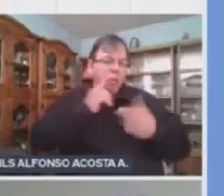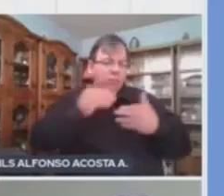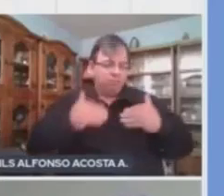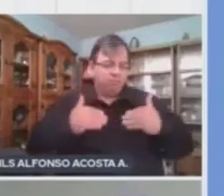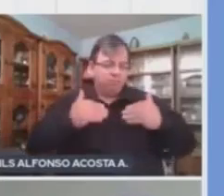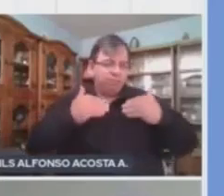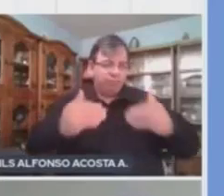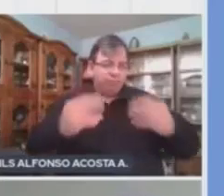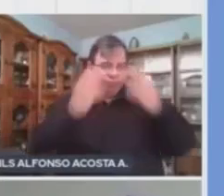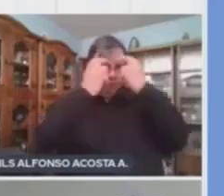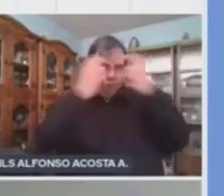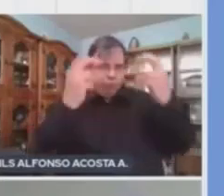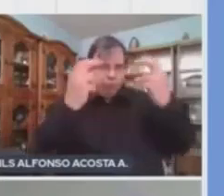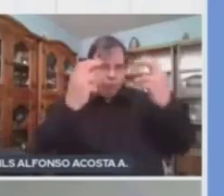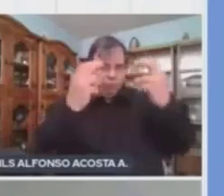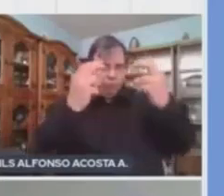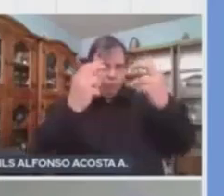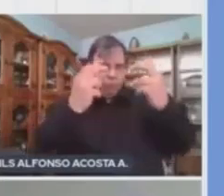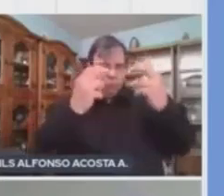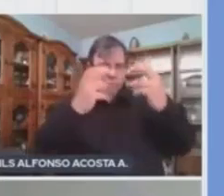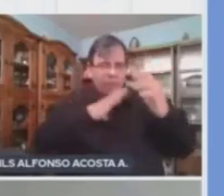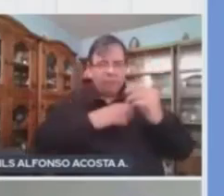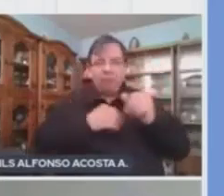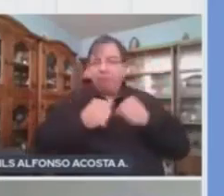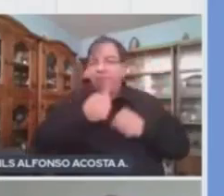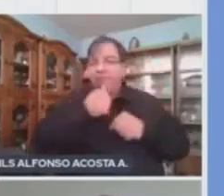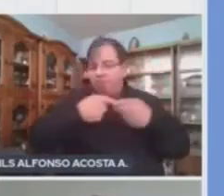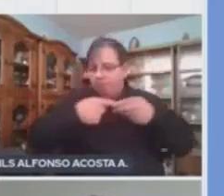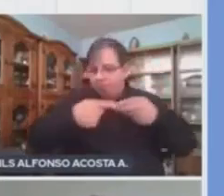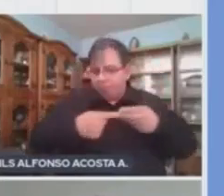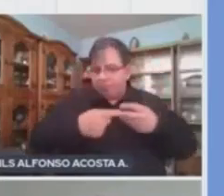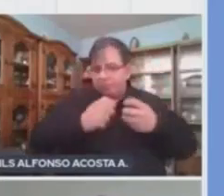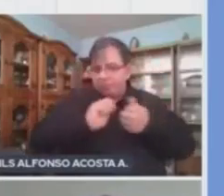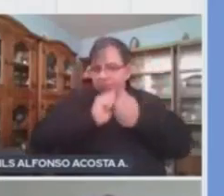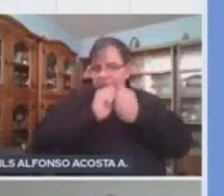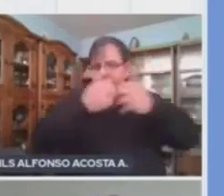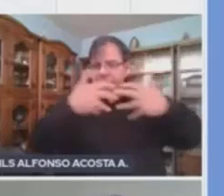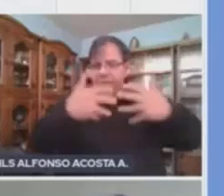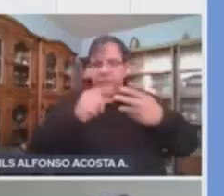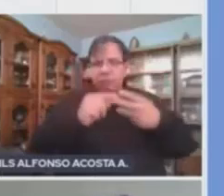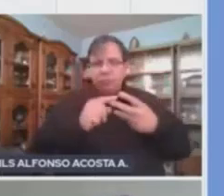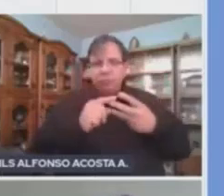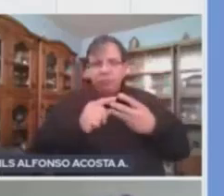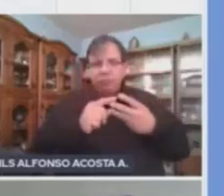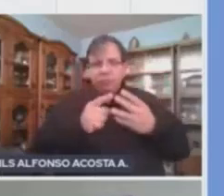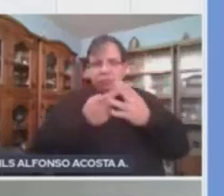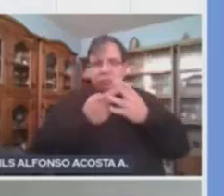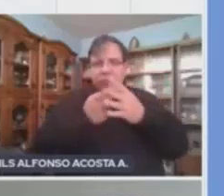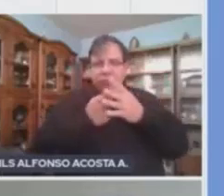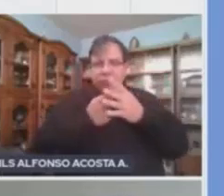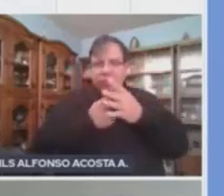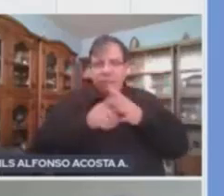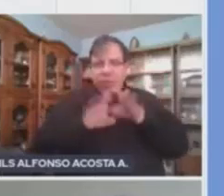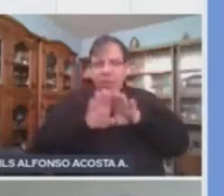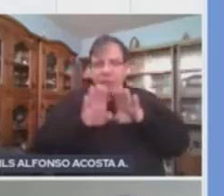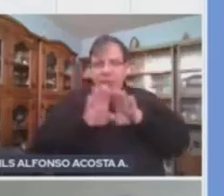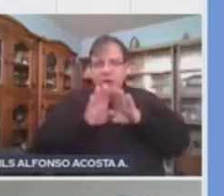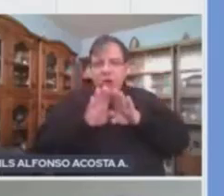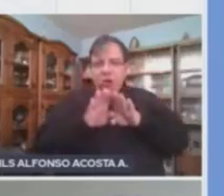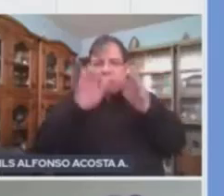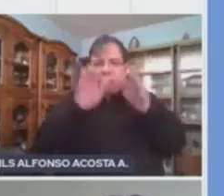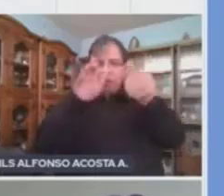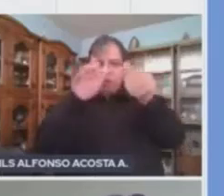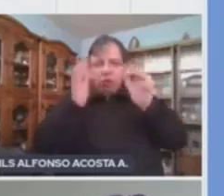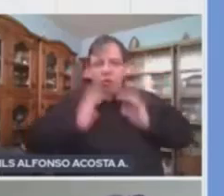maduración de los órganos reproductores, empieza a haber un metabolismo de la grasa diferente,